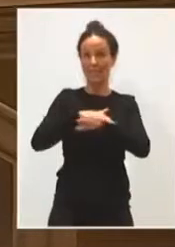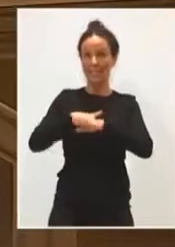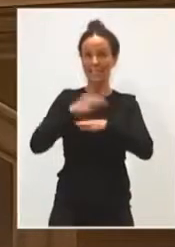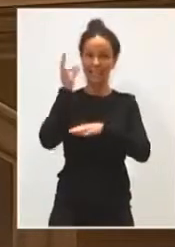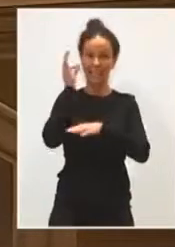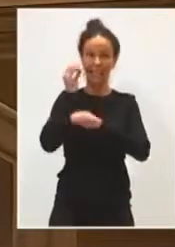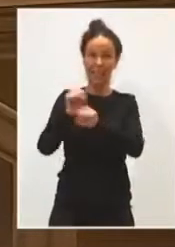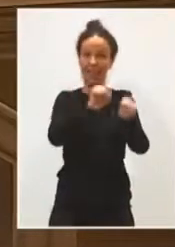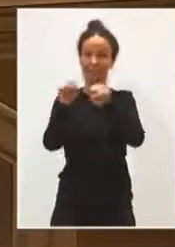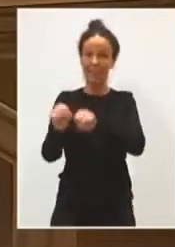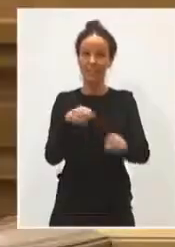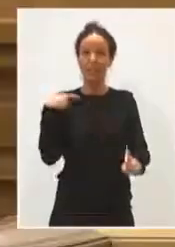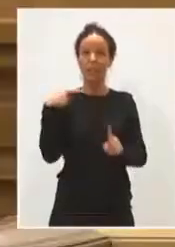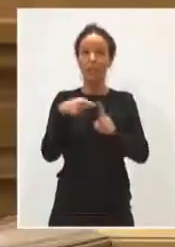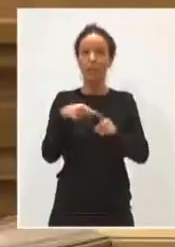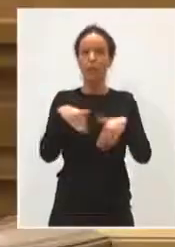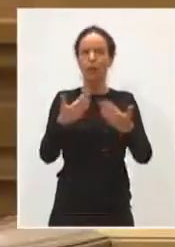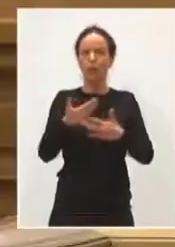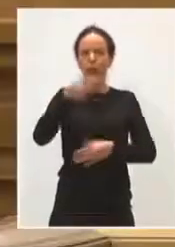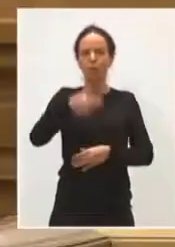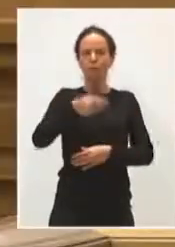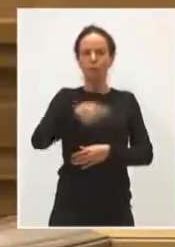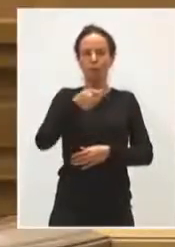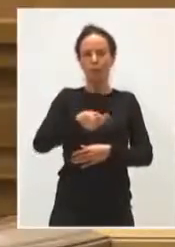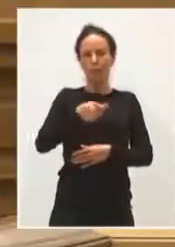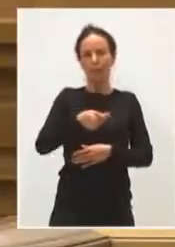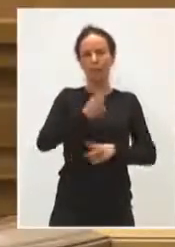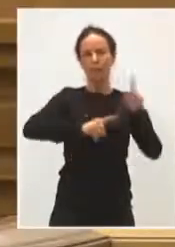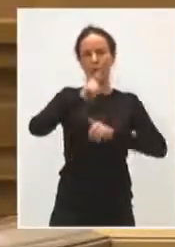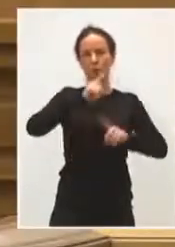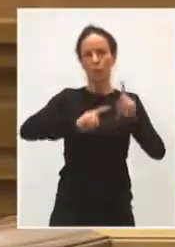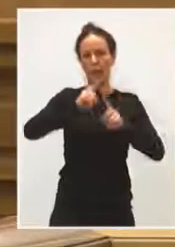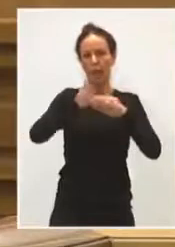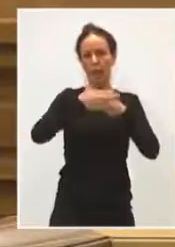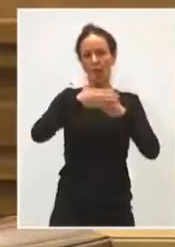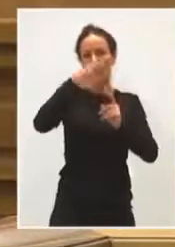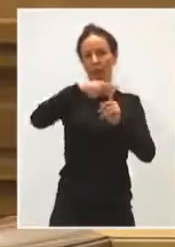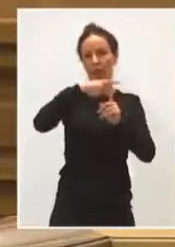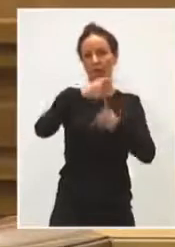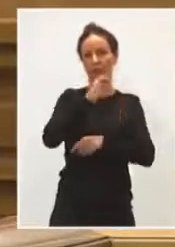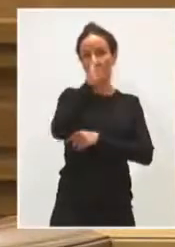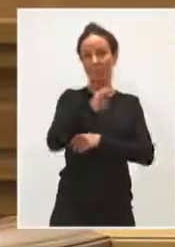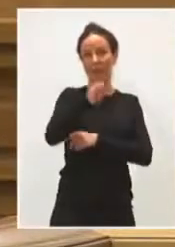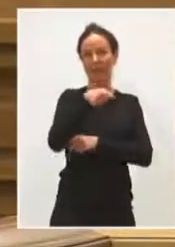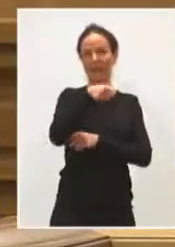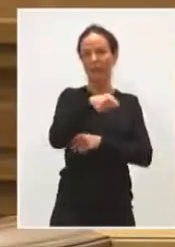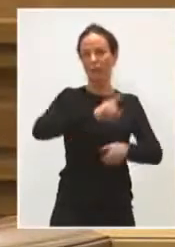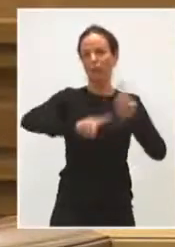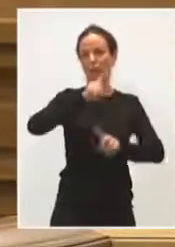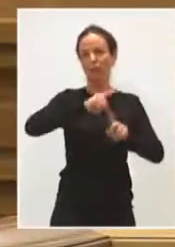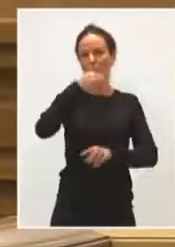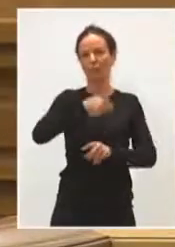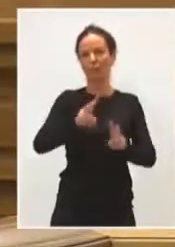para arreglar de una vez por todas, un importante problema de viviendas en la Puerta de Toledo, en la ciudad de Ciudad Real. Importante, esperado y por nosotros